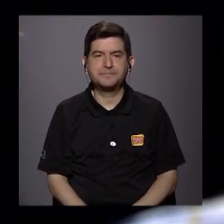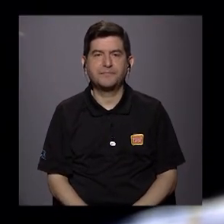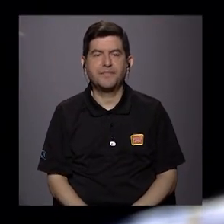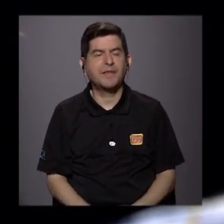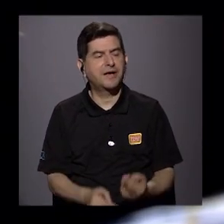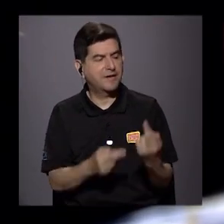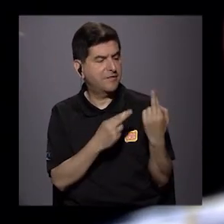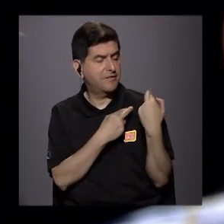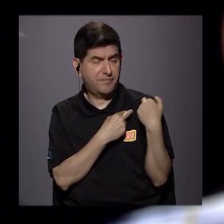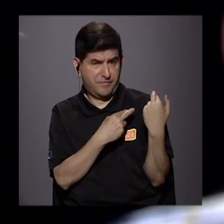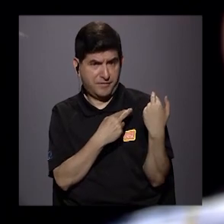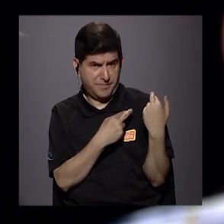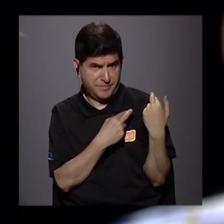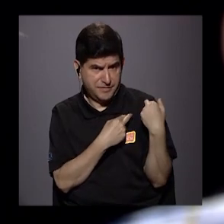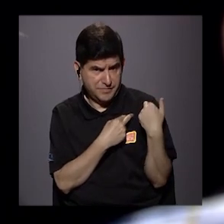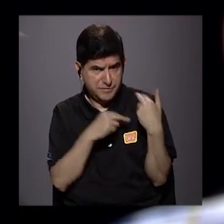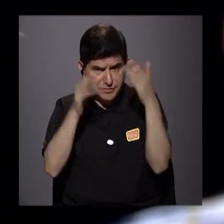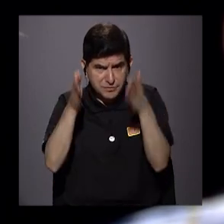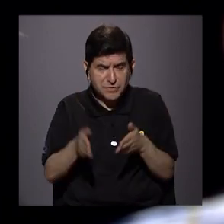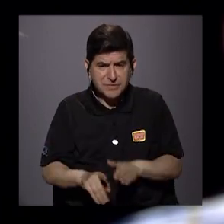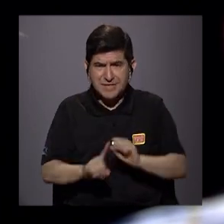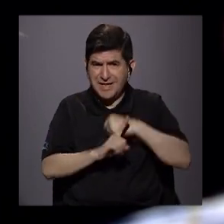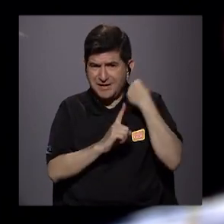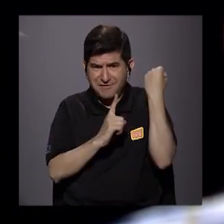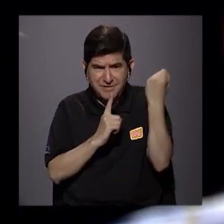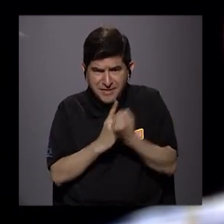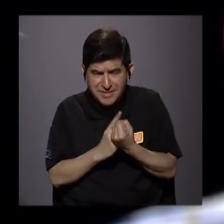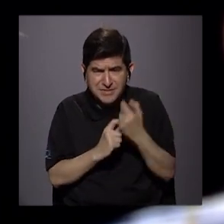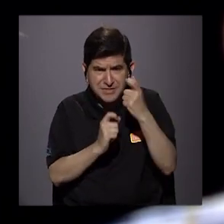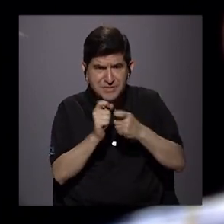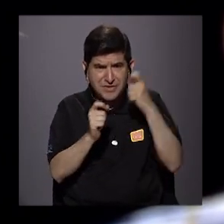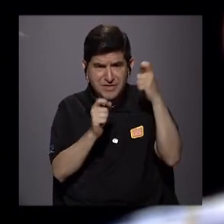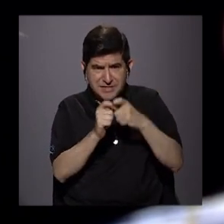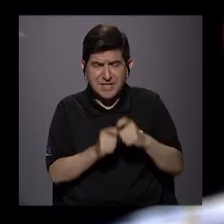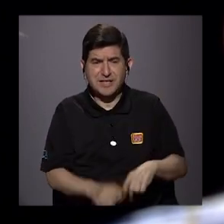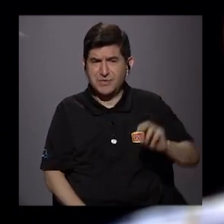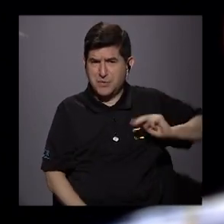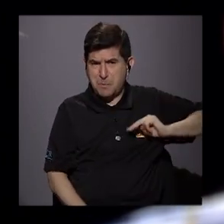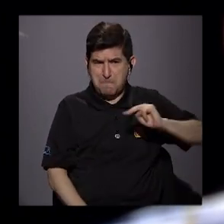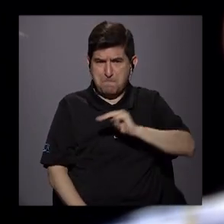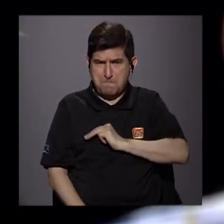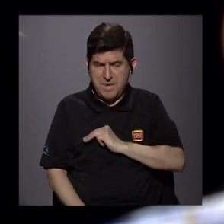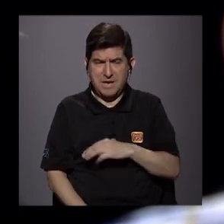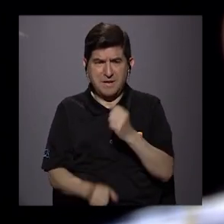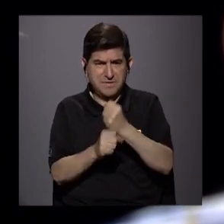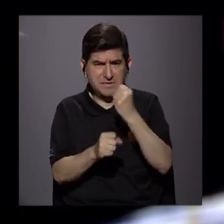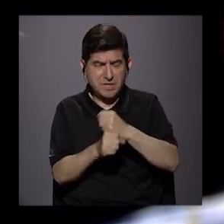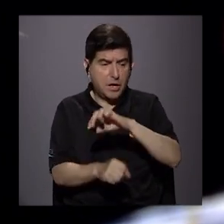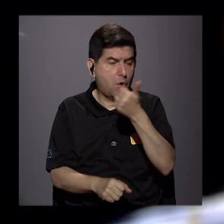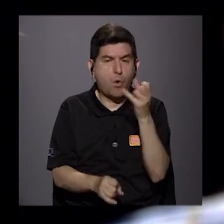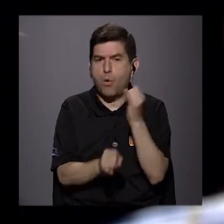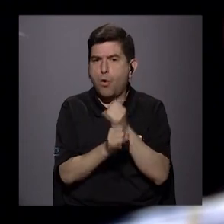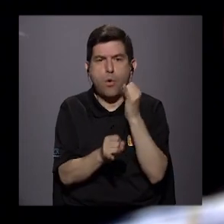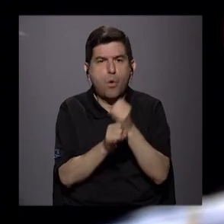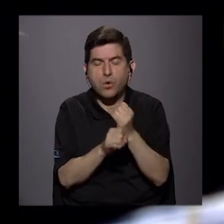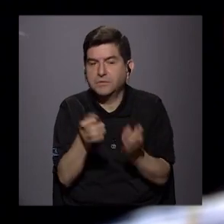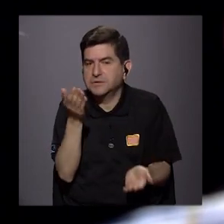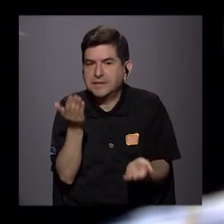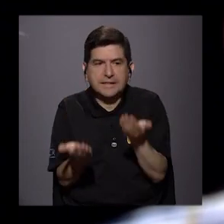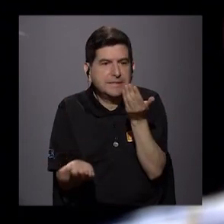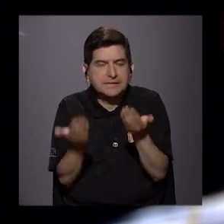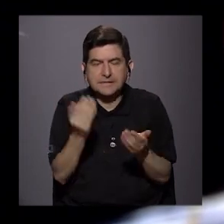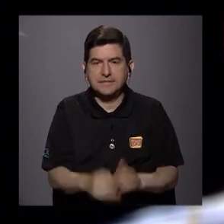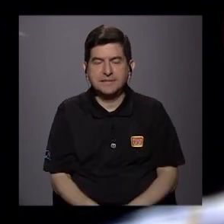¿El responsable de este escalabro está específicamente en el Ministerio de Trabajo o hay otra entidad en la que